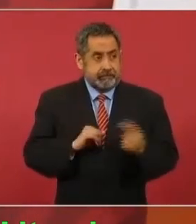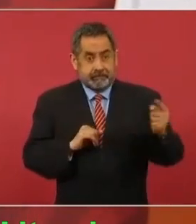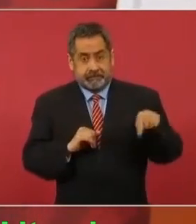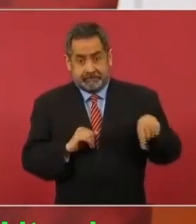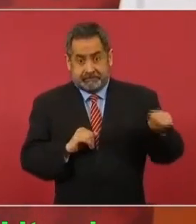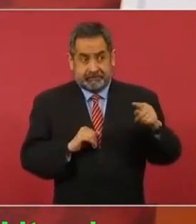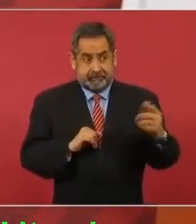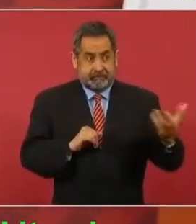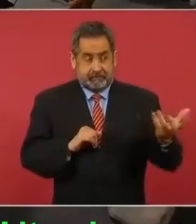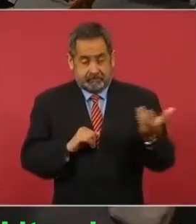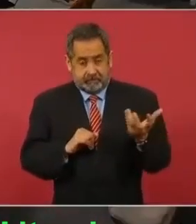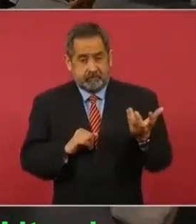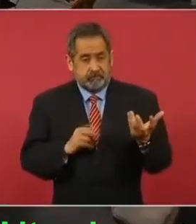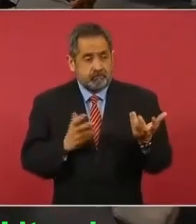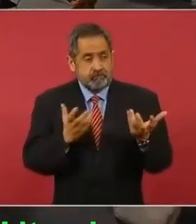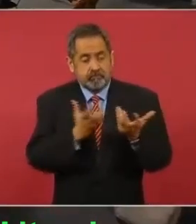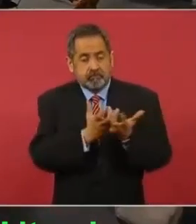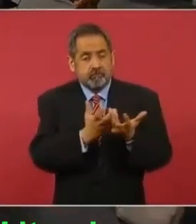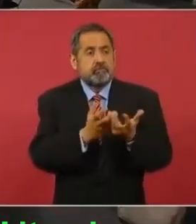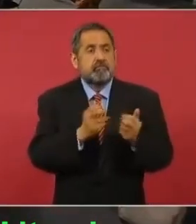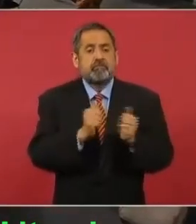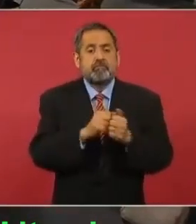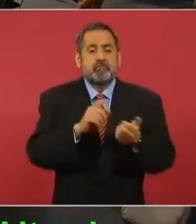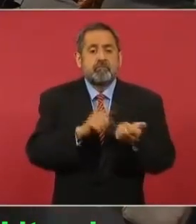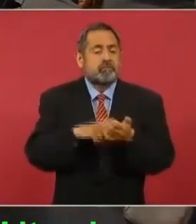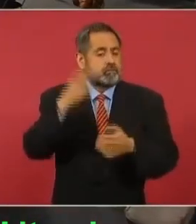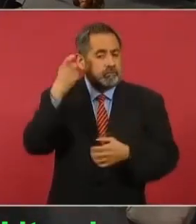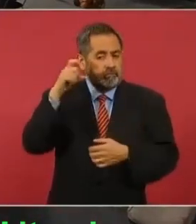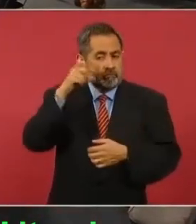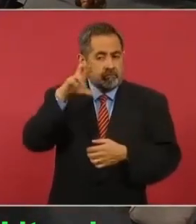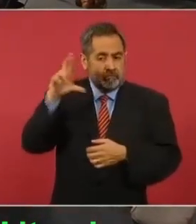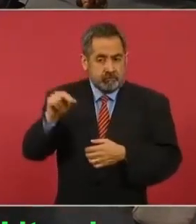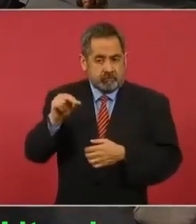en Quintana Roo